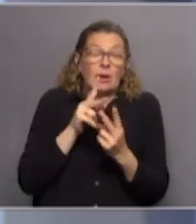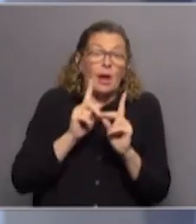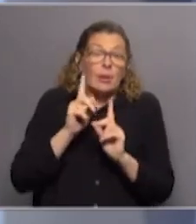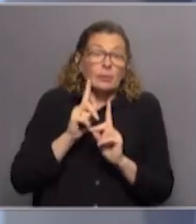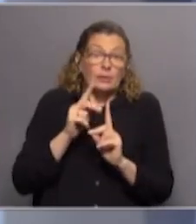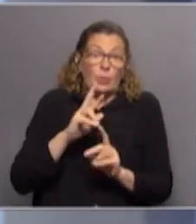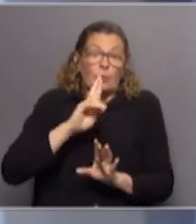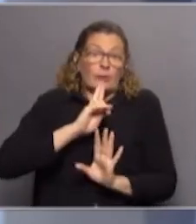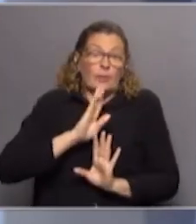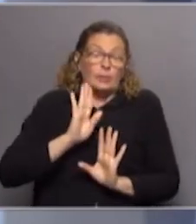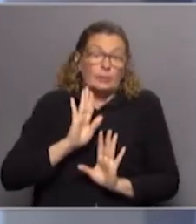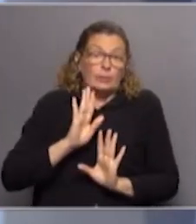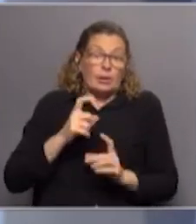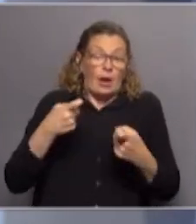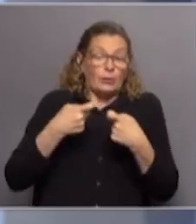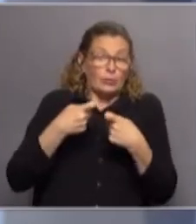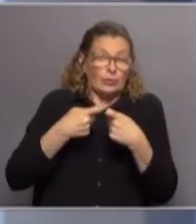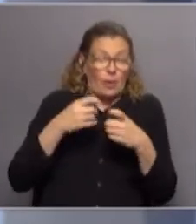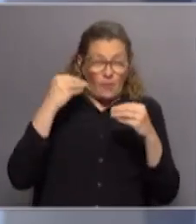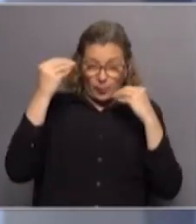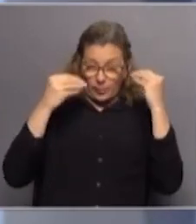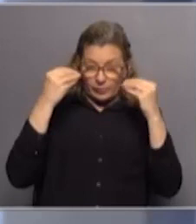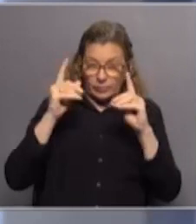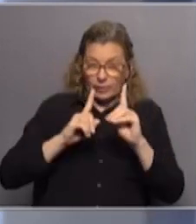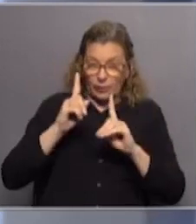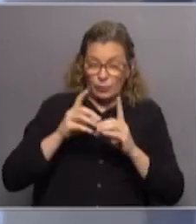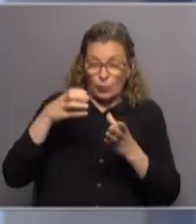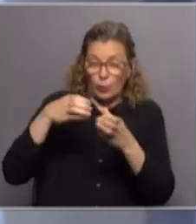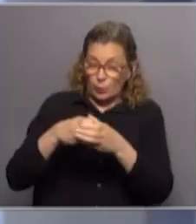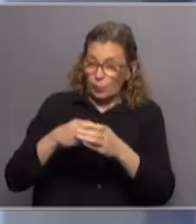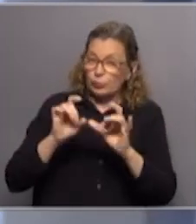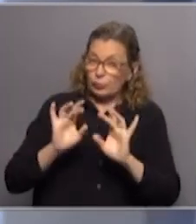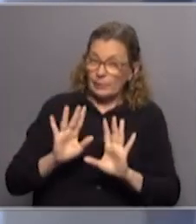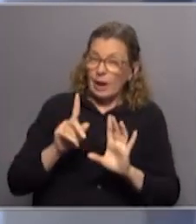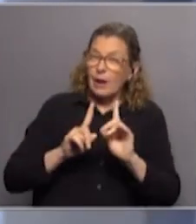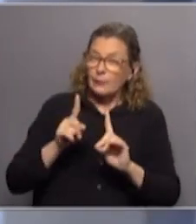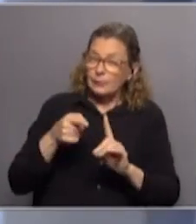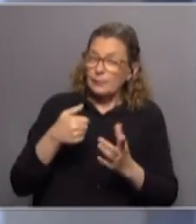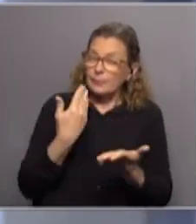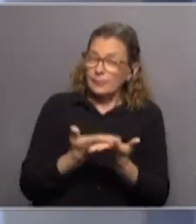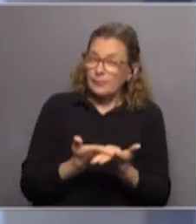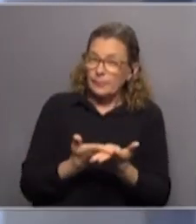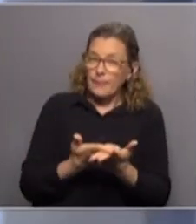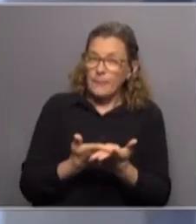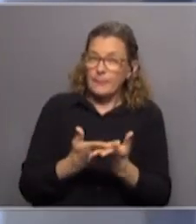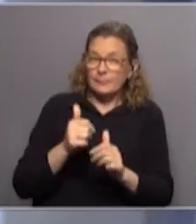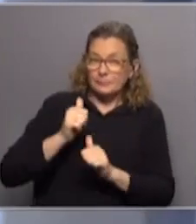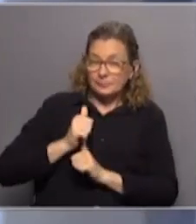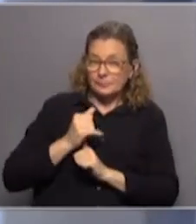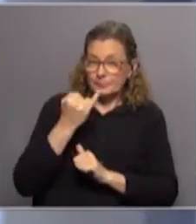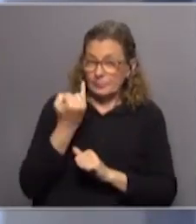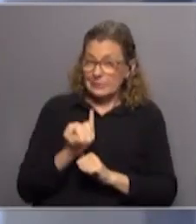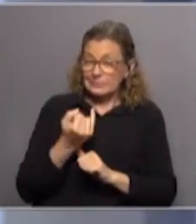algunos aspectos responde o está asociada a la preocupación de algunos colectivos. Bueno, algo de eso hay en la propuesta presentada por Cabildo Abierto,